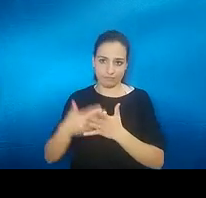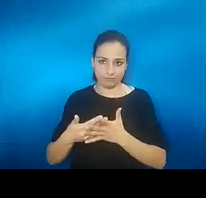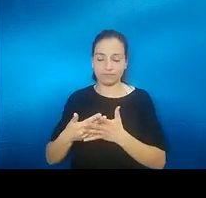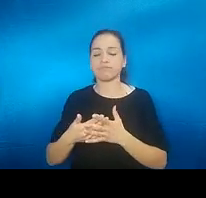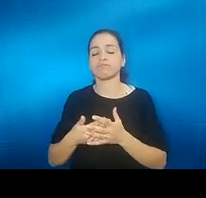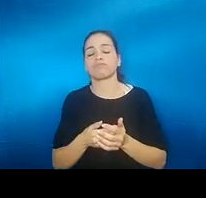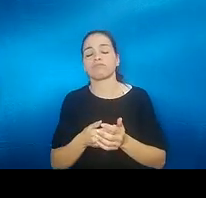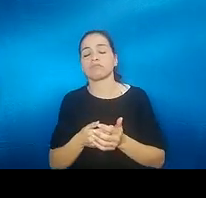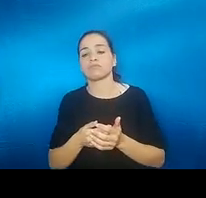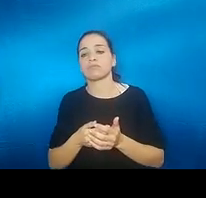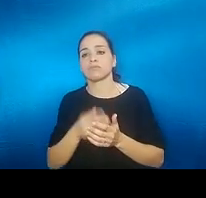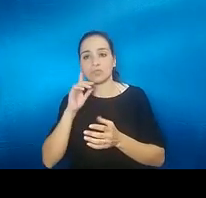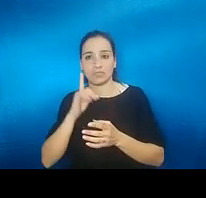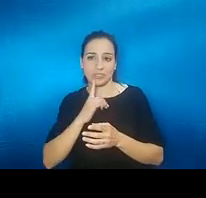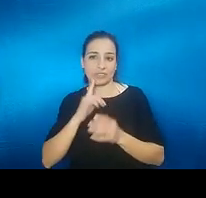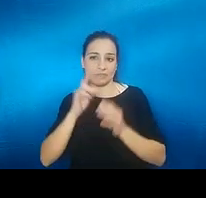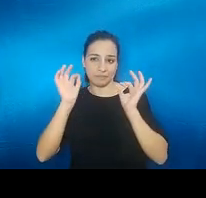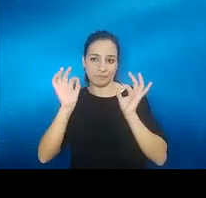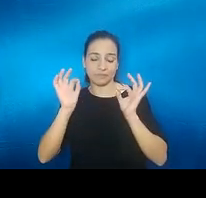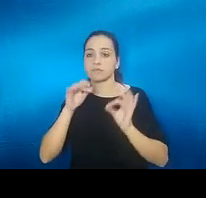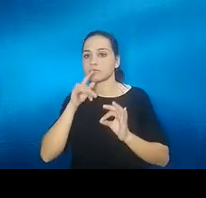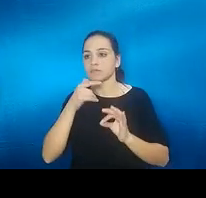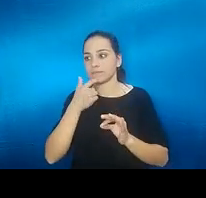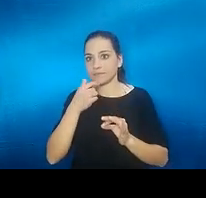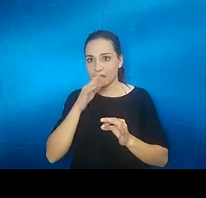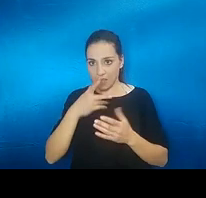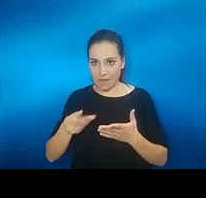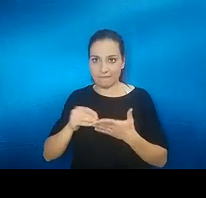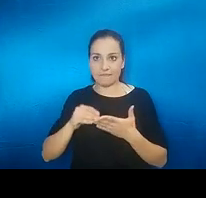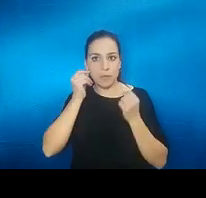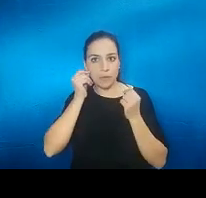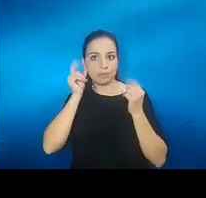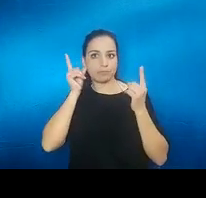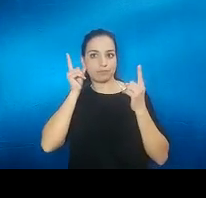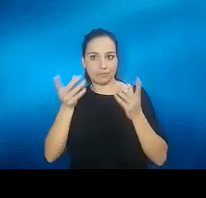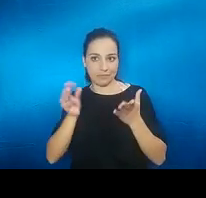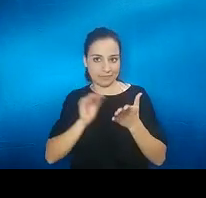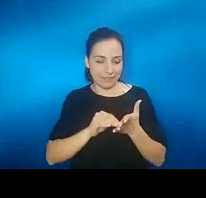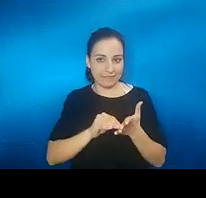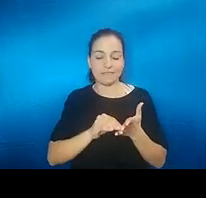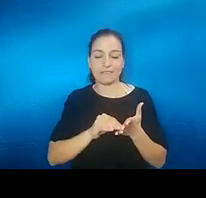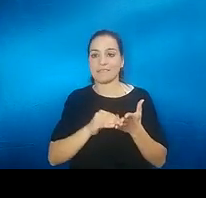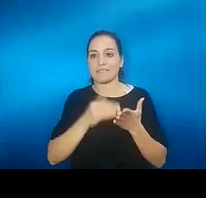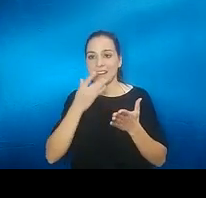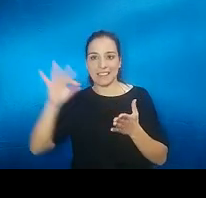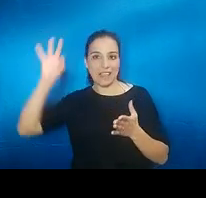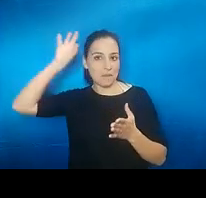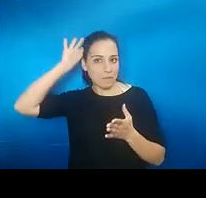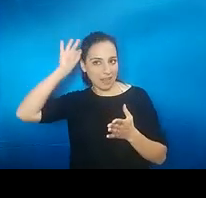esto ya que lo podió recuperar la audición por implante coplear